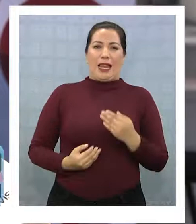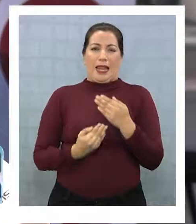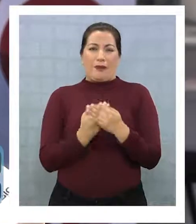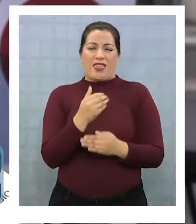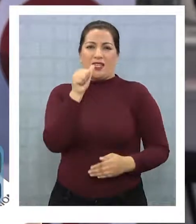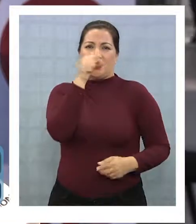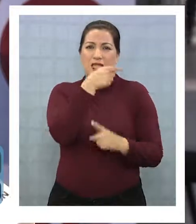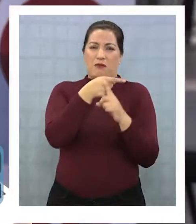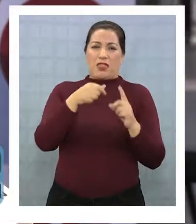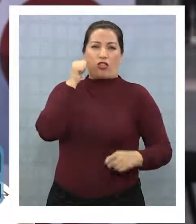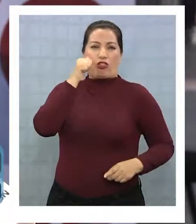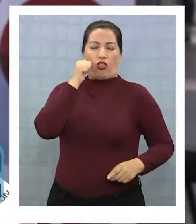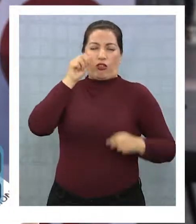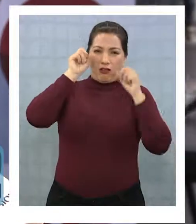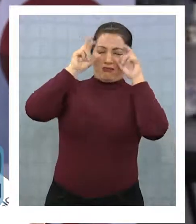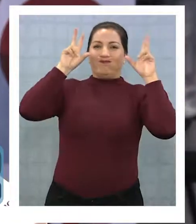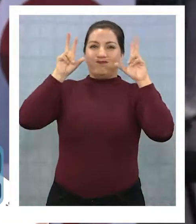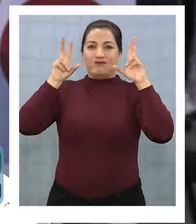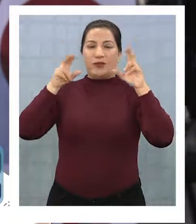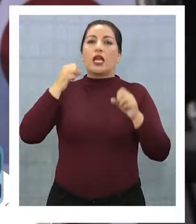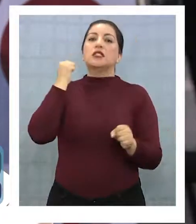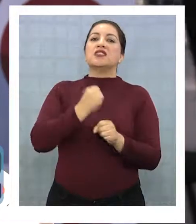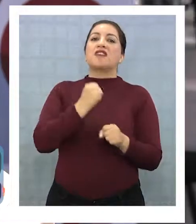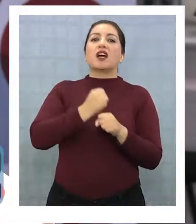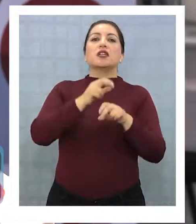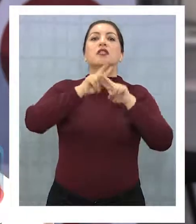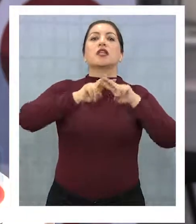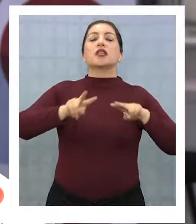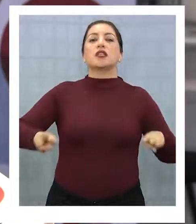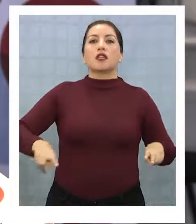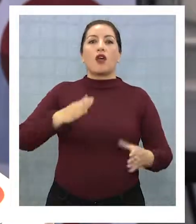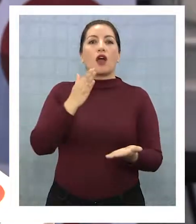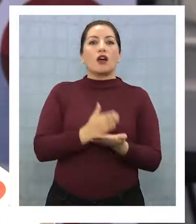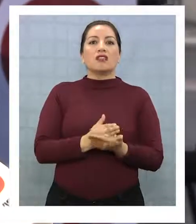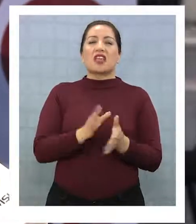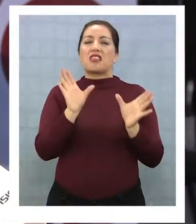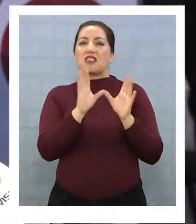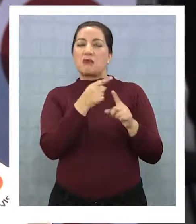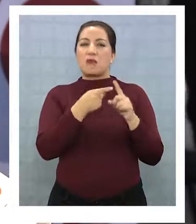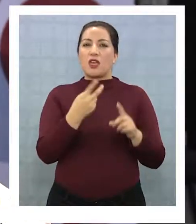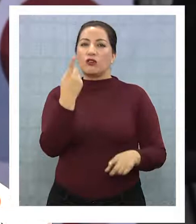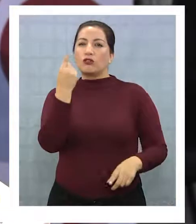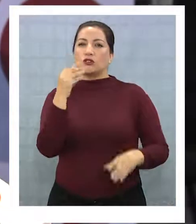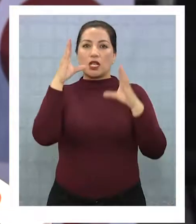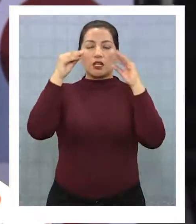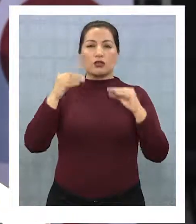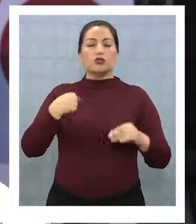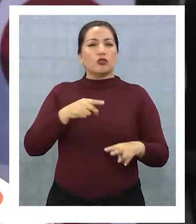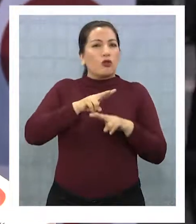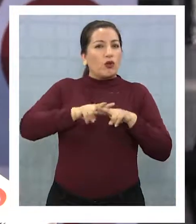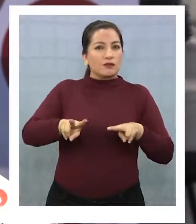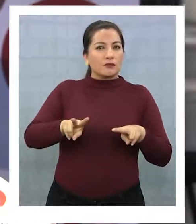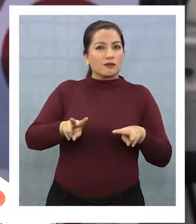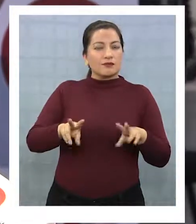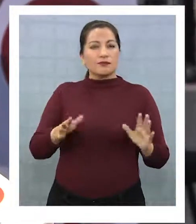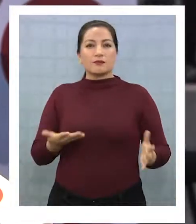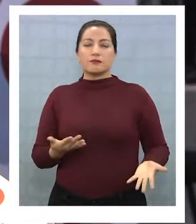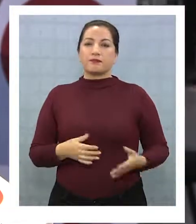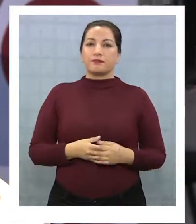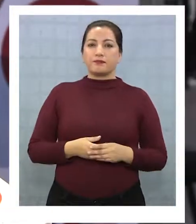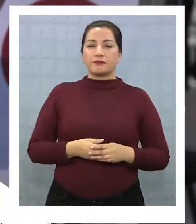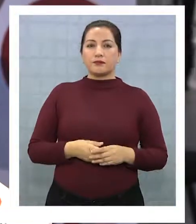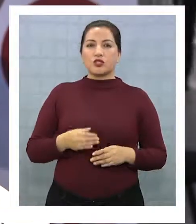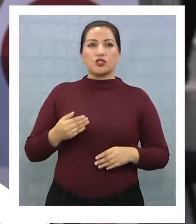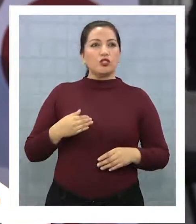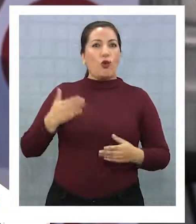y trabajar tranquilito hasta las diez y media, once de la noche. Lo he hecho durante... que tengo uso de